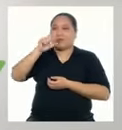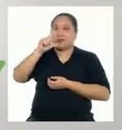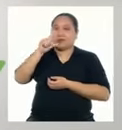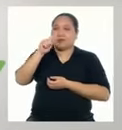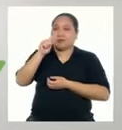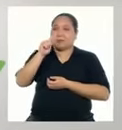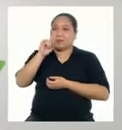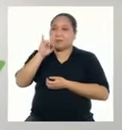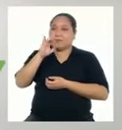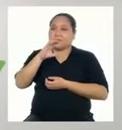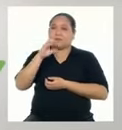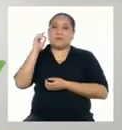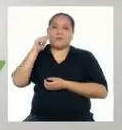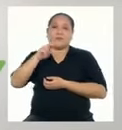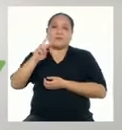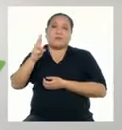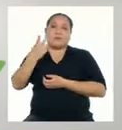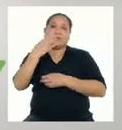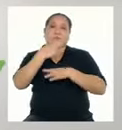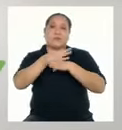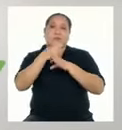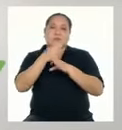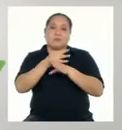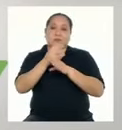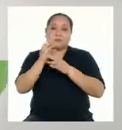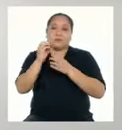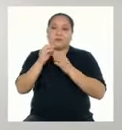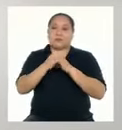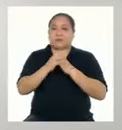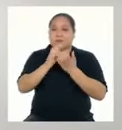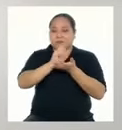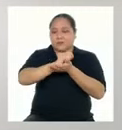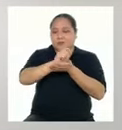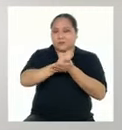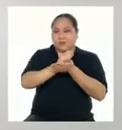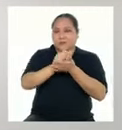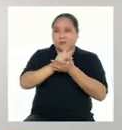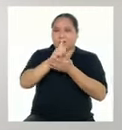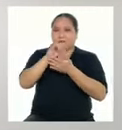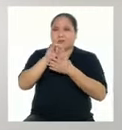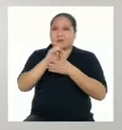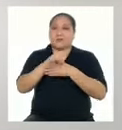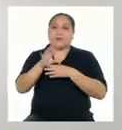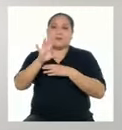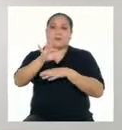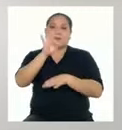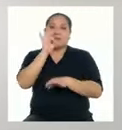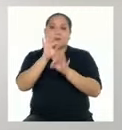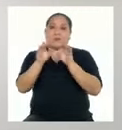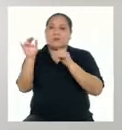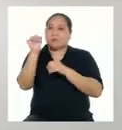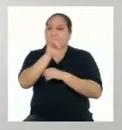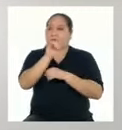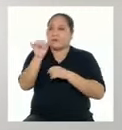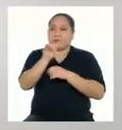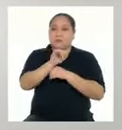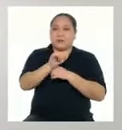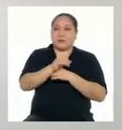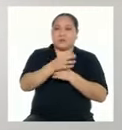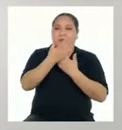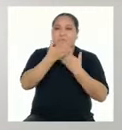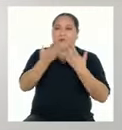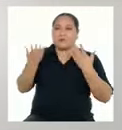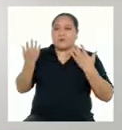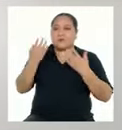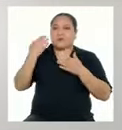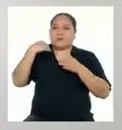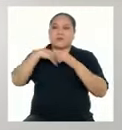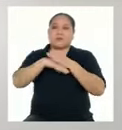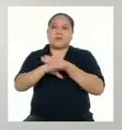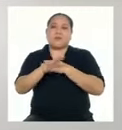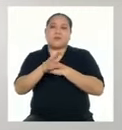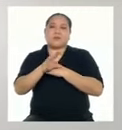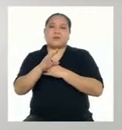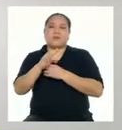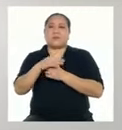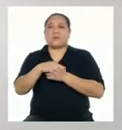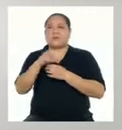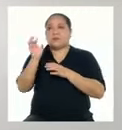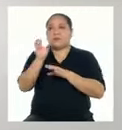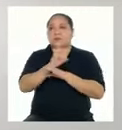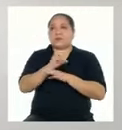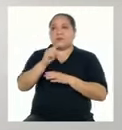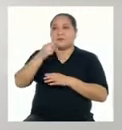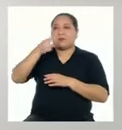tipo De obras líricas Que existen En ellas Se pueden encontrar Los mismos elementos Que en el poema Hablante